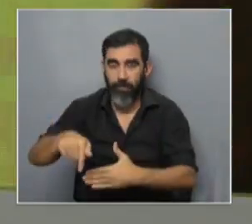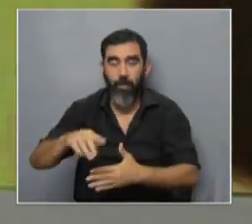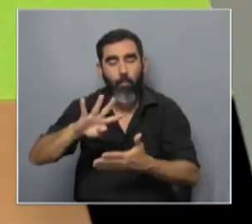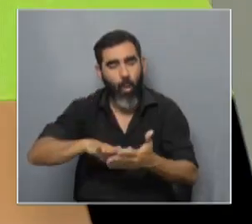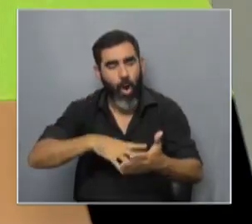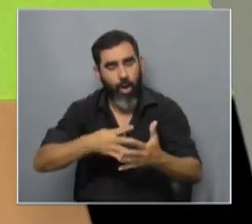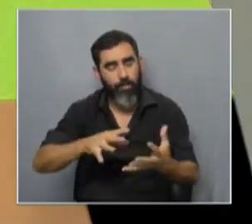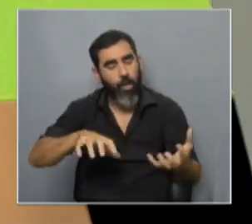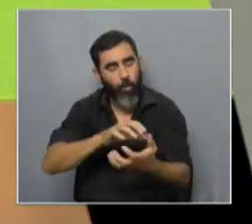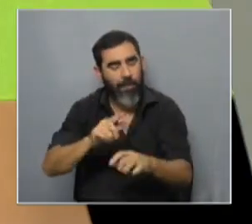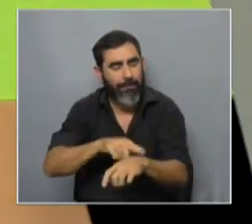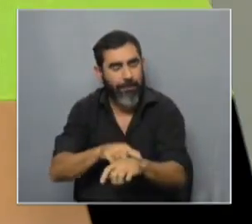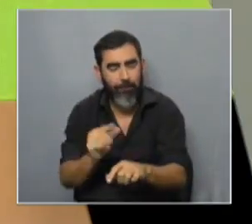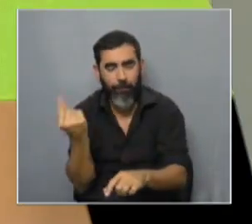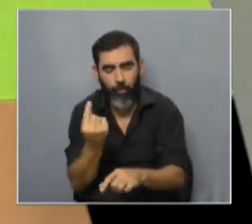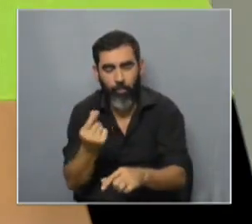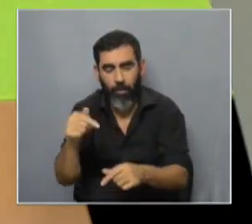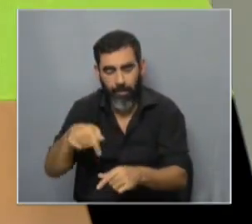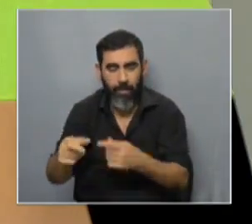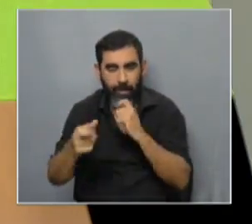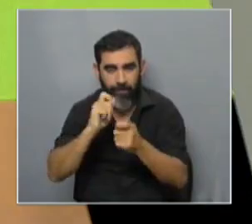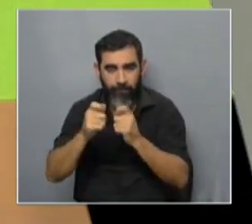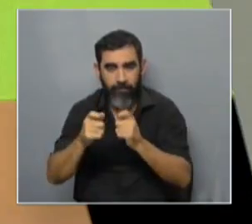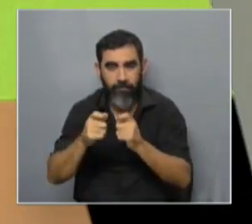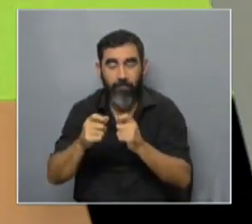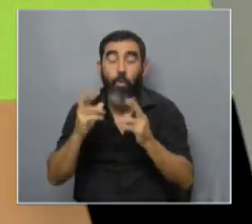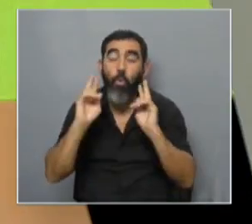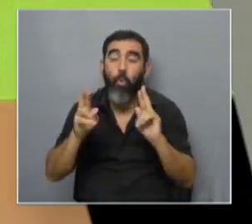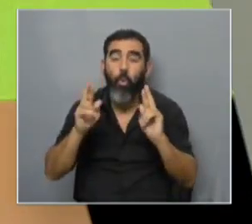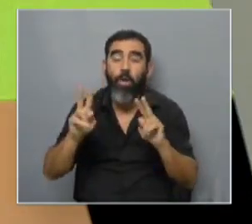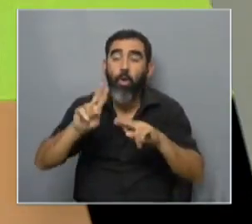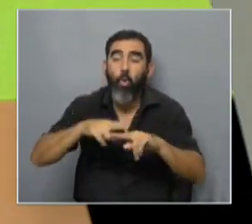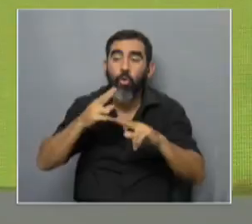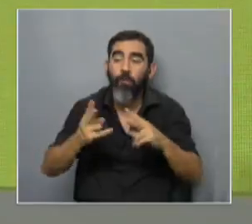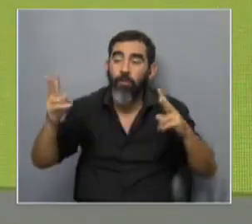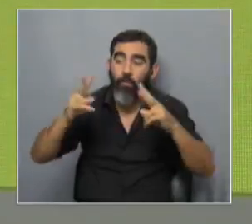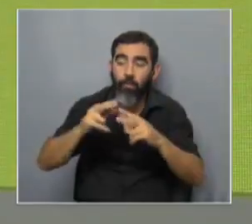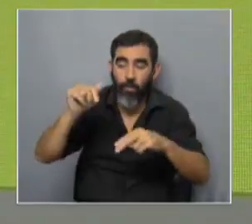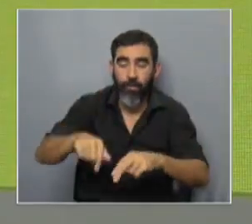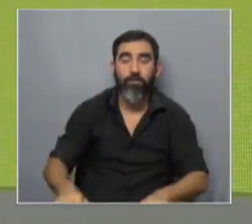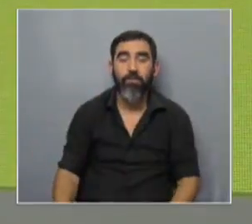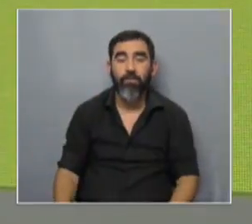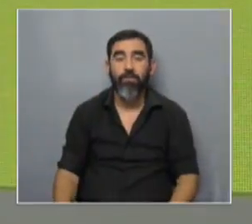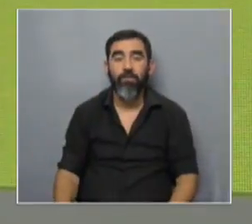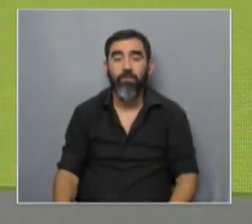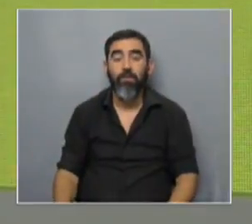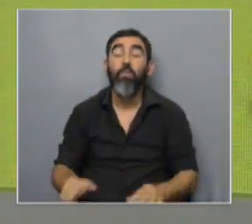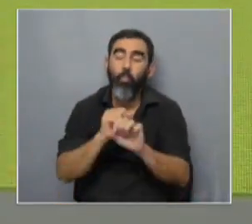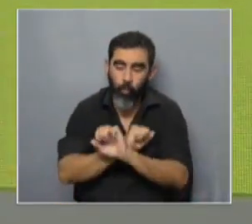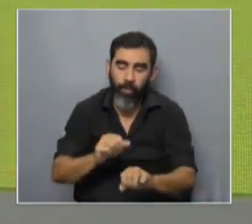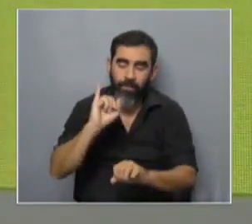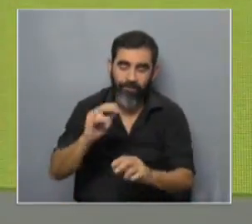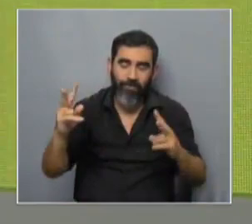agenda enloquecida haberse hecho un tiempo para estar aquí en estudios y bueno ojalá lo volvamos a ver por aquí o por allá muy probable